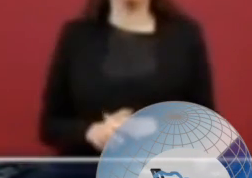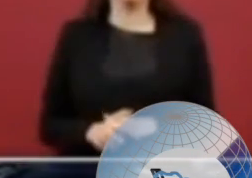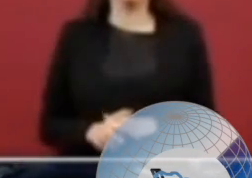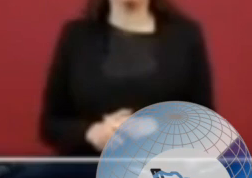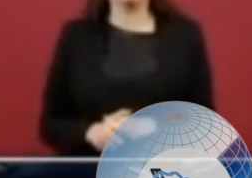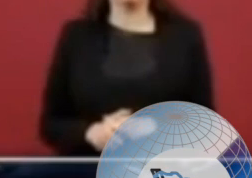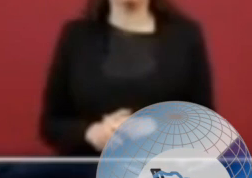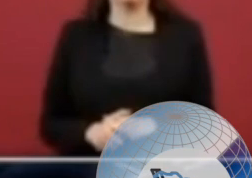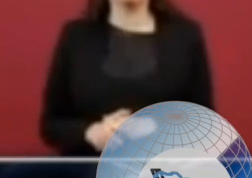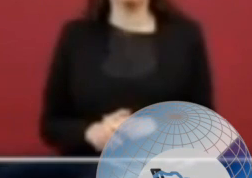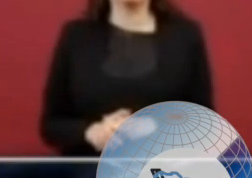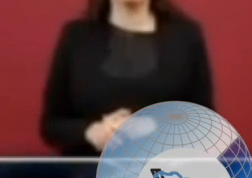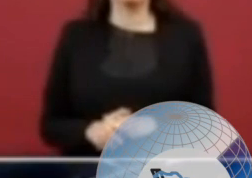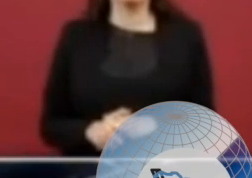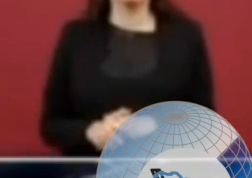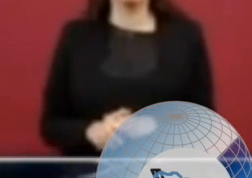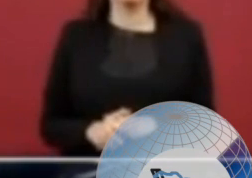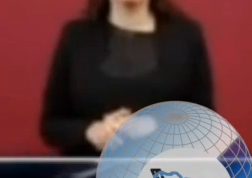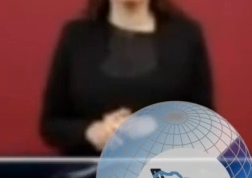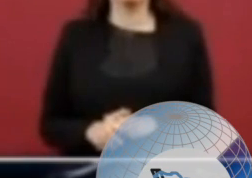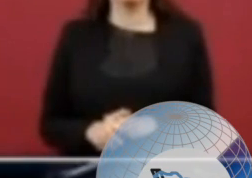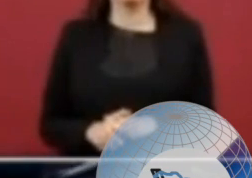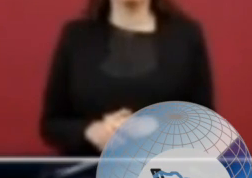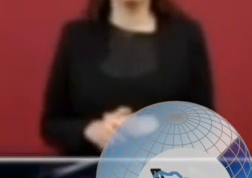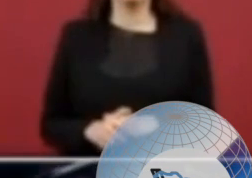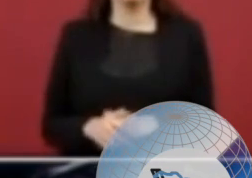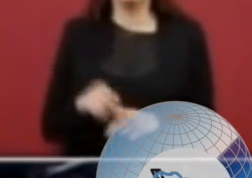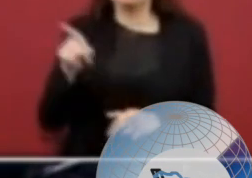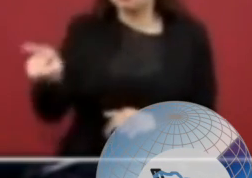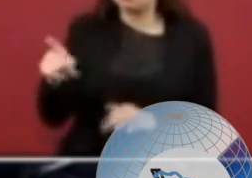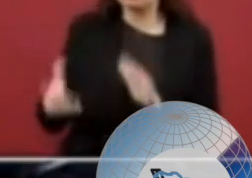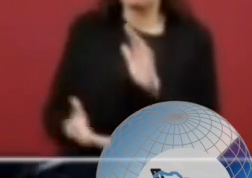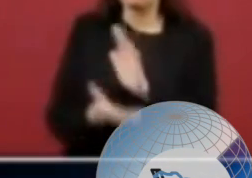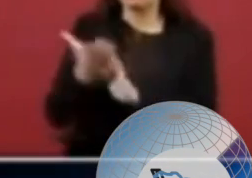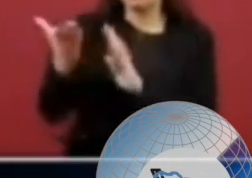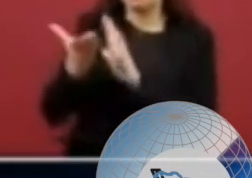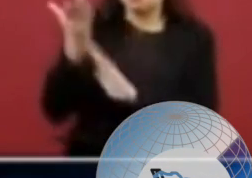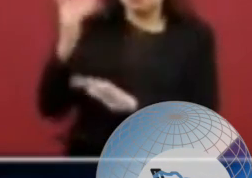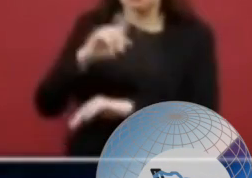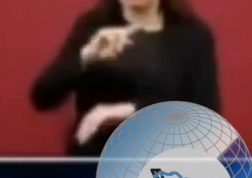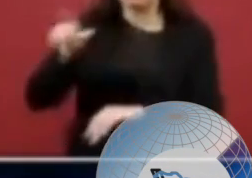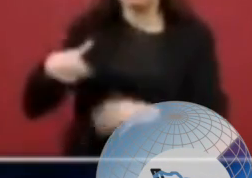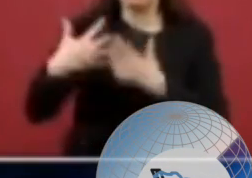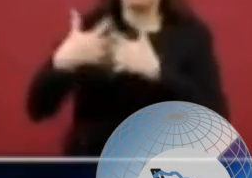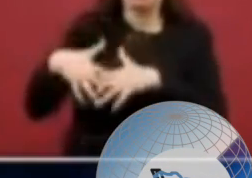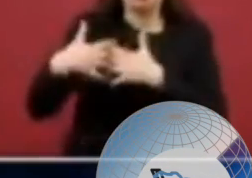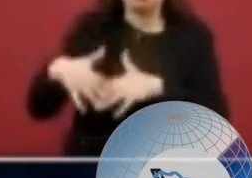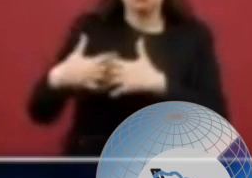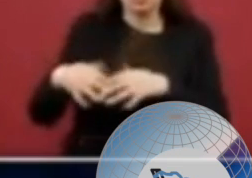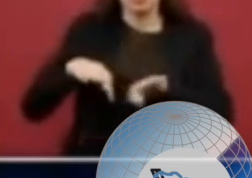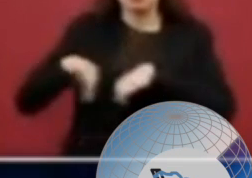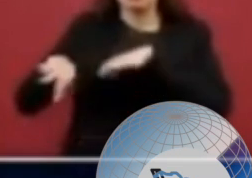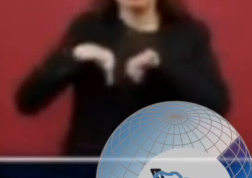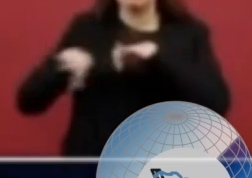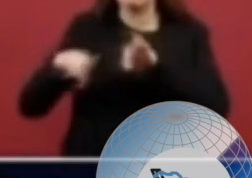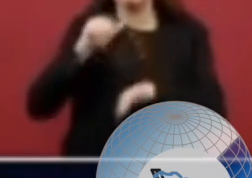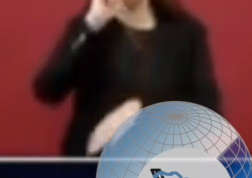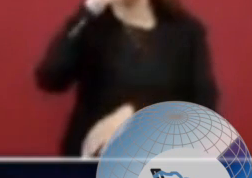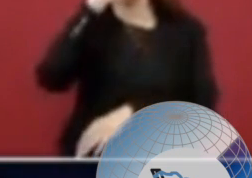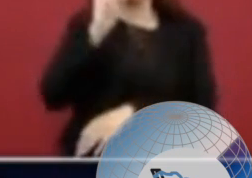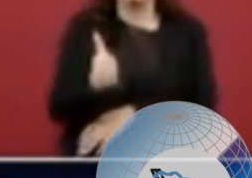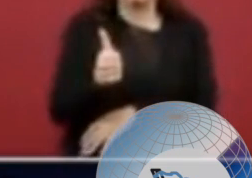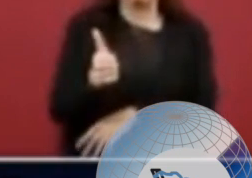Si no funciona la planta, se